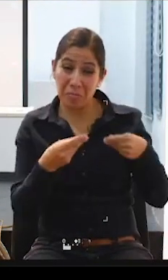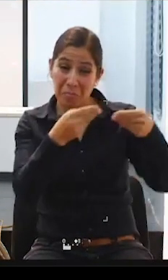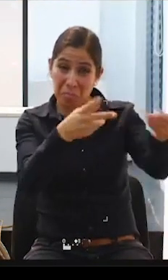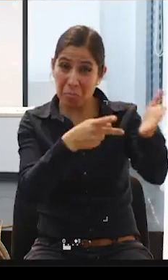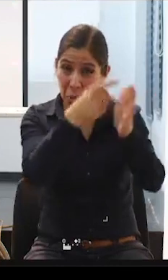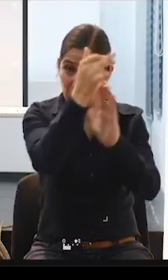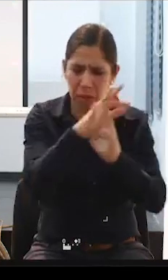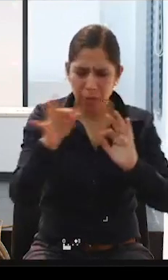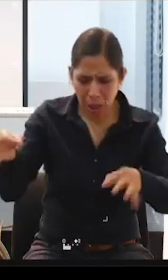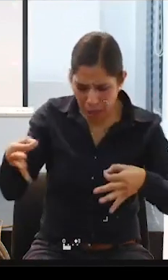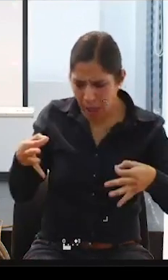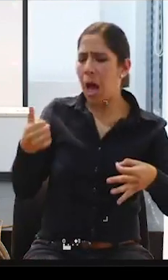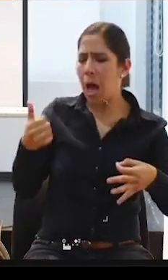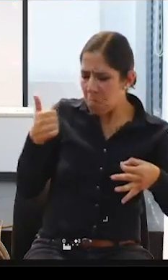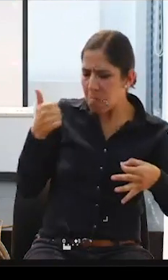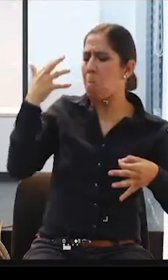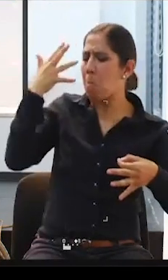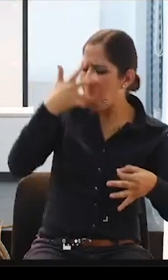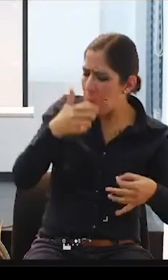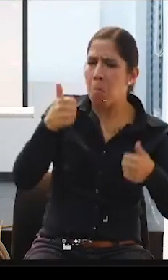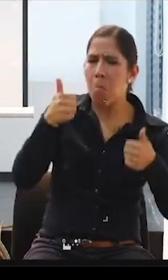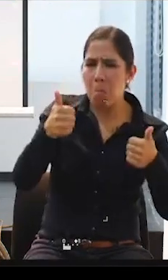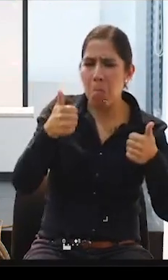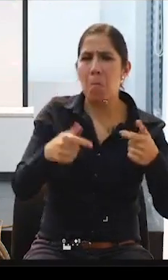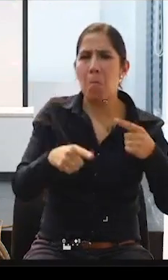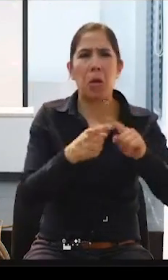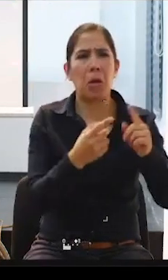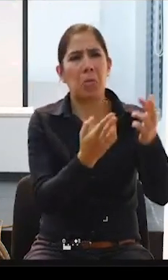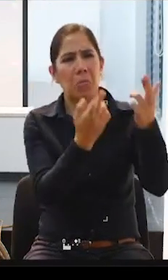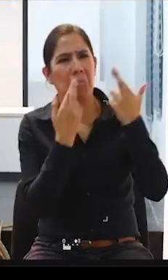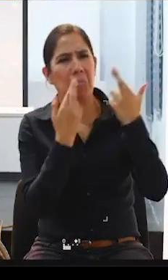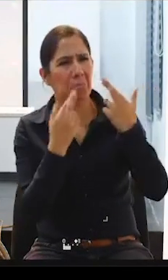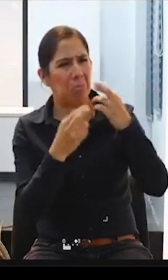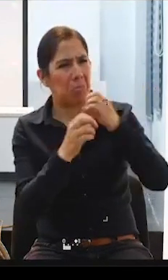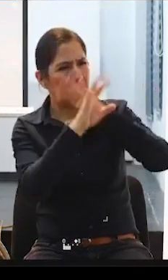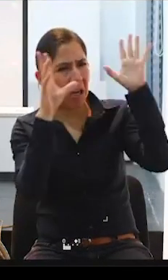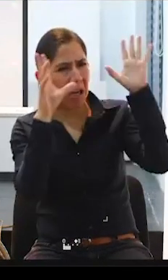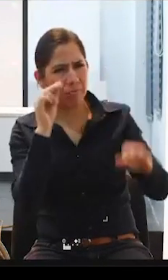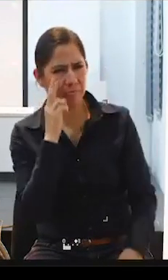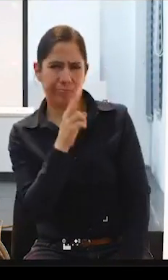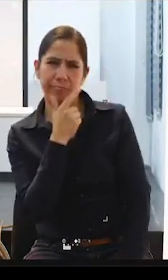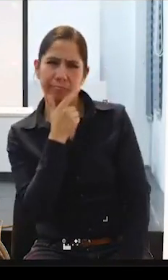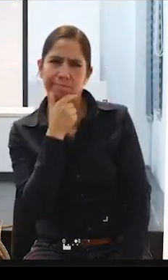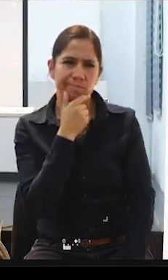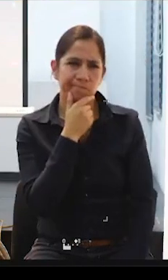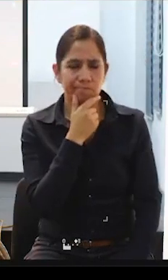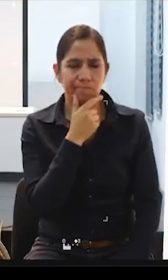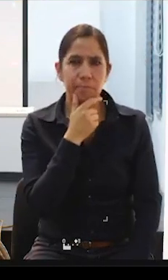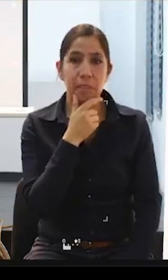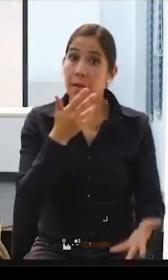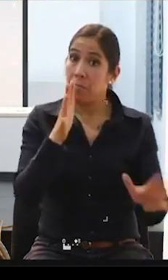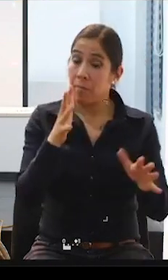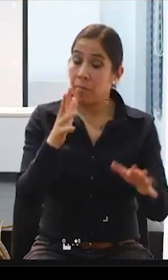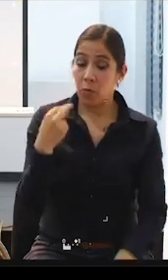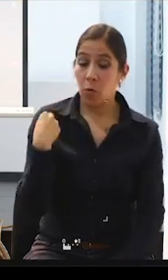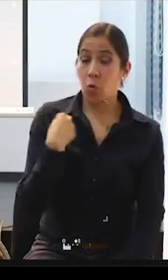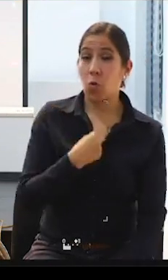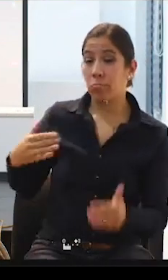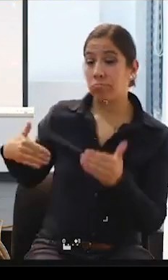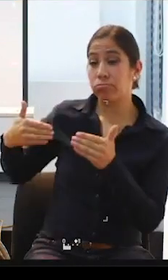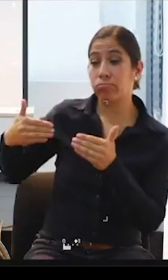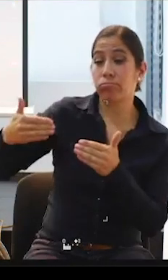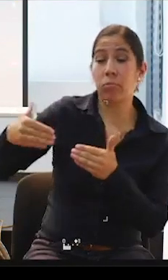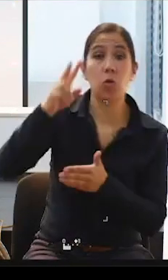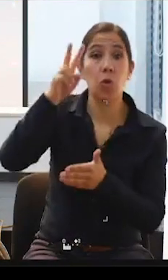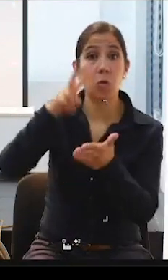nada, de verdad, que nos daban una respuesta concreta, no veíamos que esto avanzara, y fue así como en el 2017, cuando ya terminaba